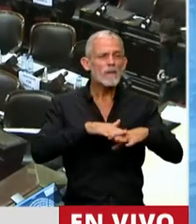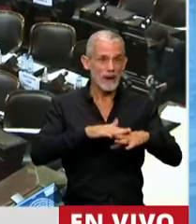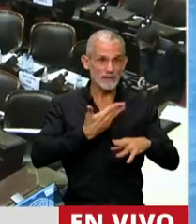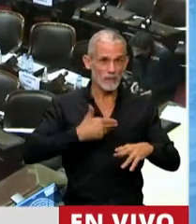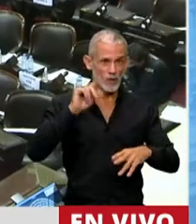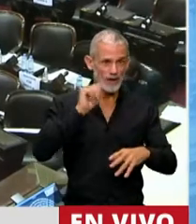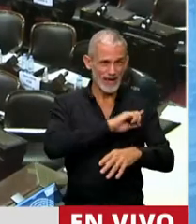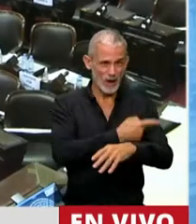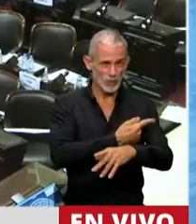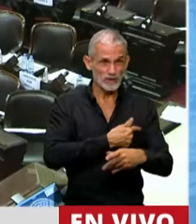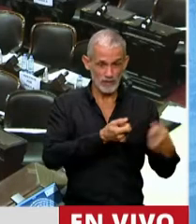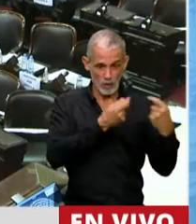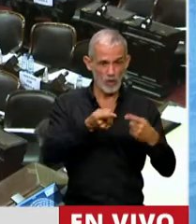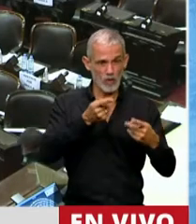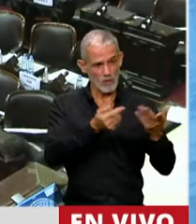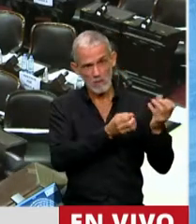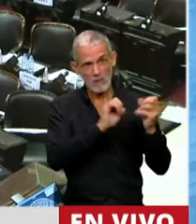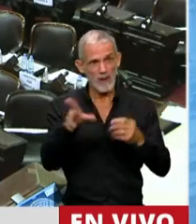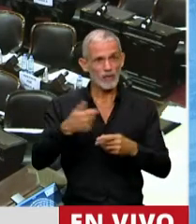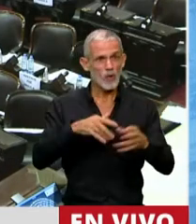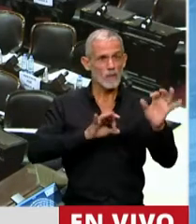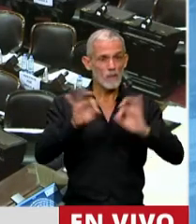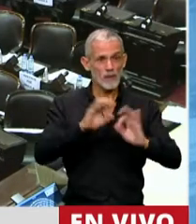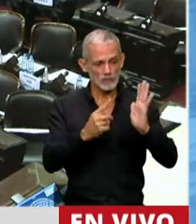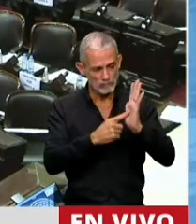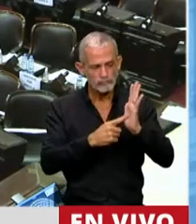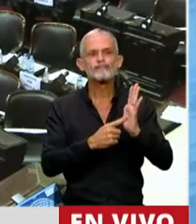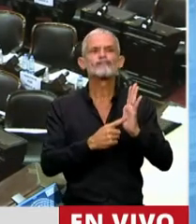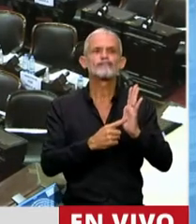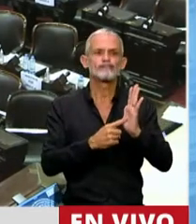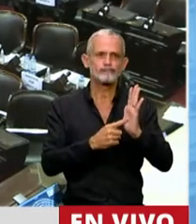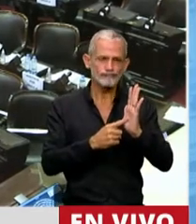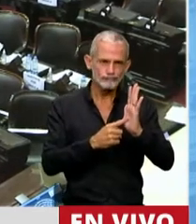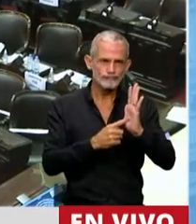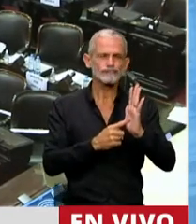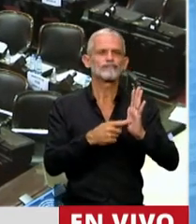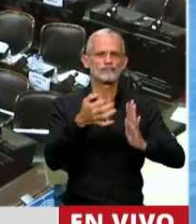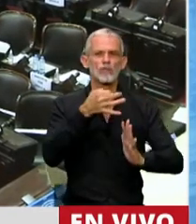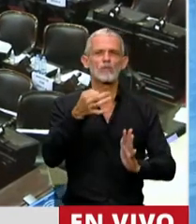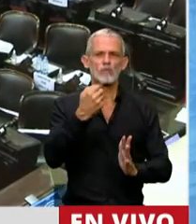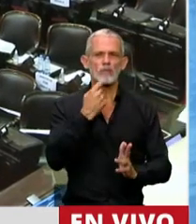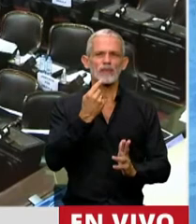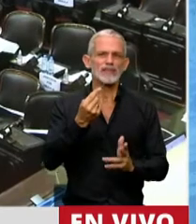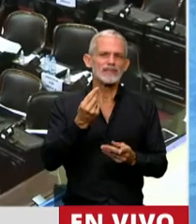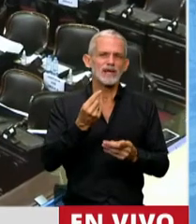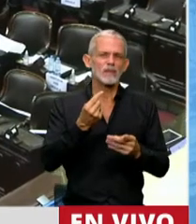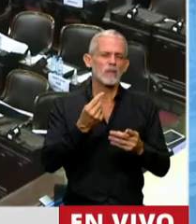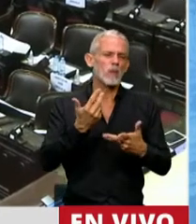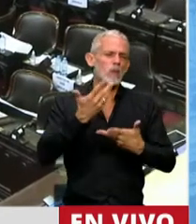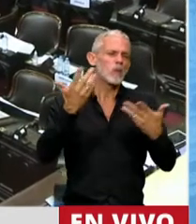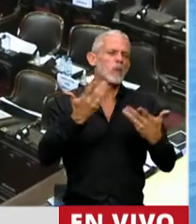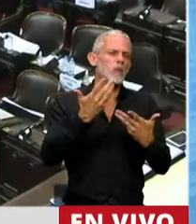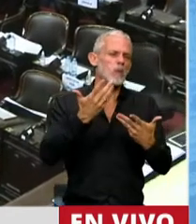Poder Ejecutivo envió con este proyecto habla de una manera imprecisa y casi